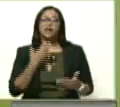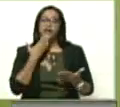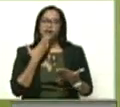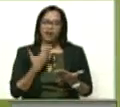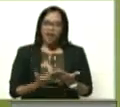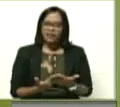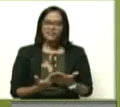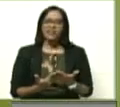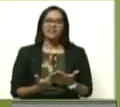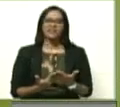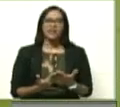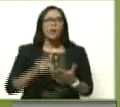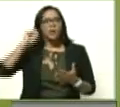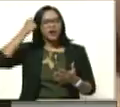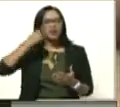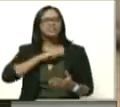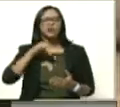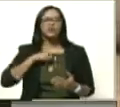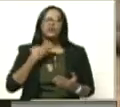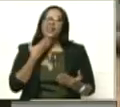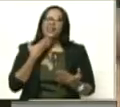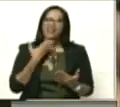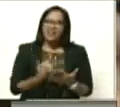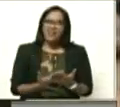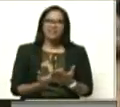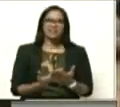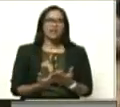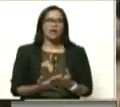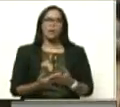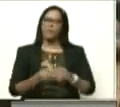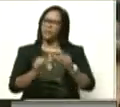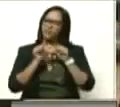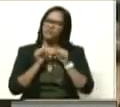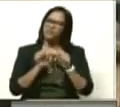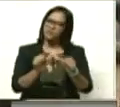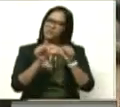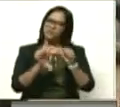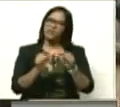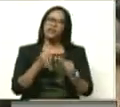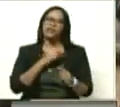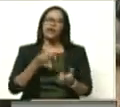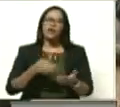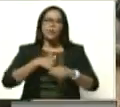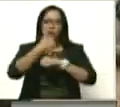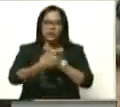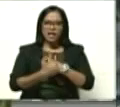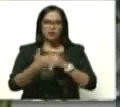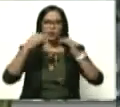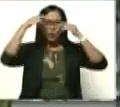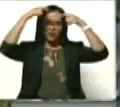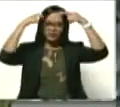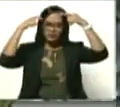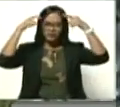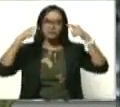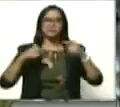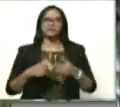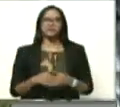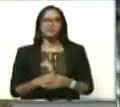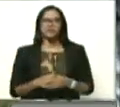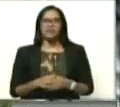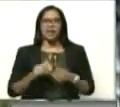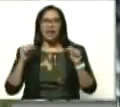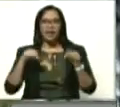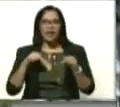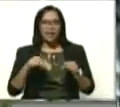Gracias por acordarse de nosotros, gracias por ser consecuente con el proyecto del comandante Chávez en esta